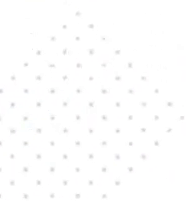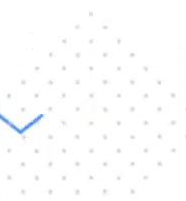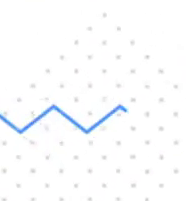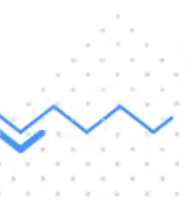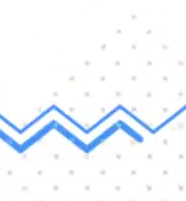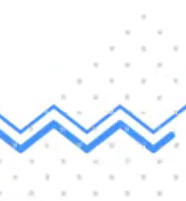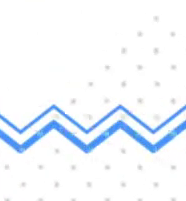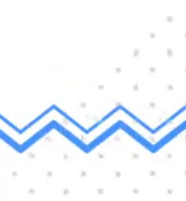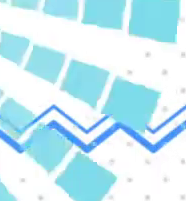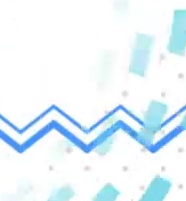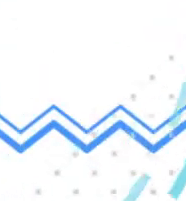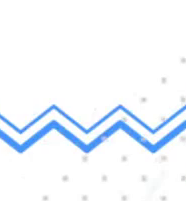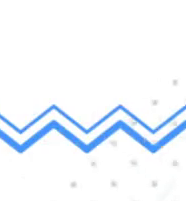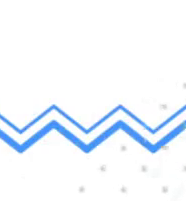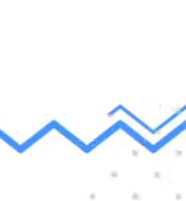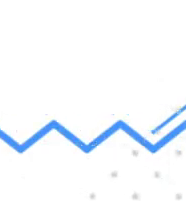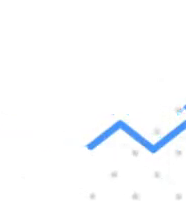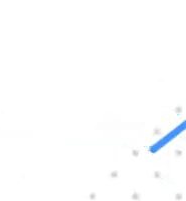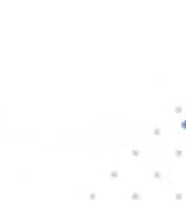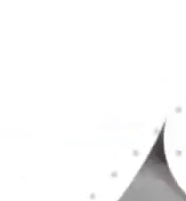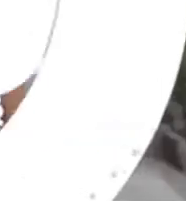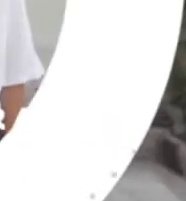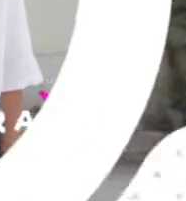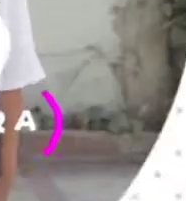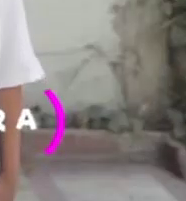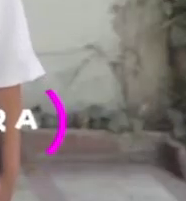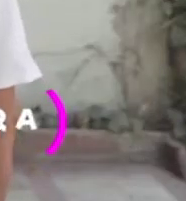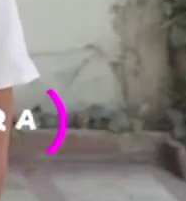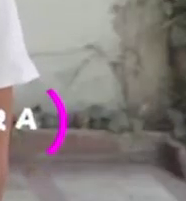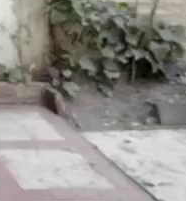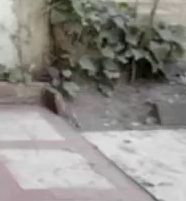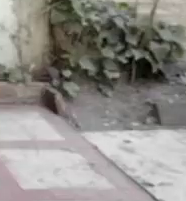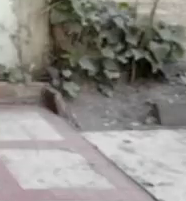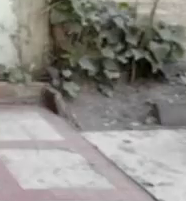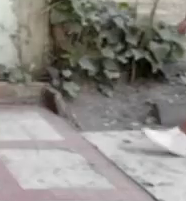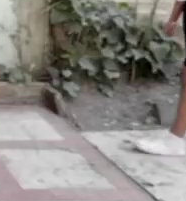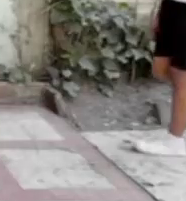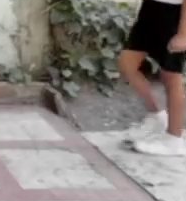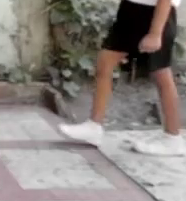A continuación... ¡Vamos! ¡Vamos! ¡Vamos!